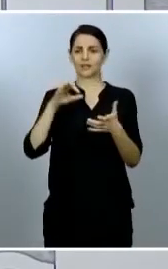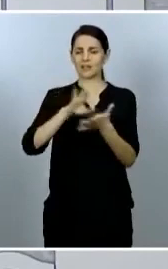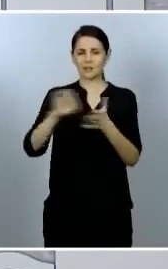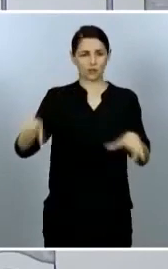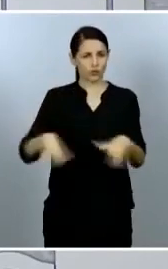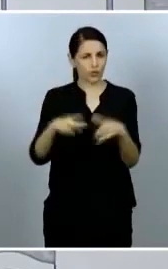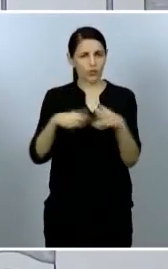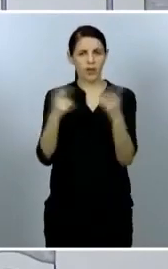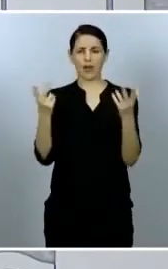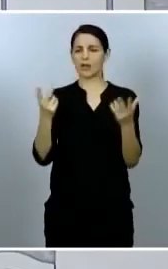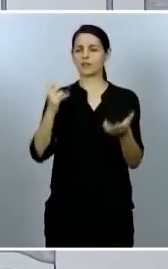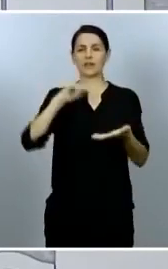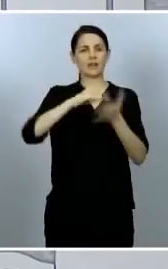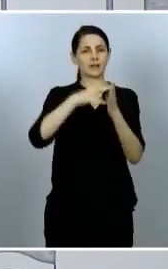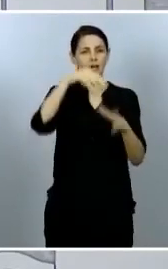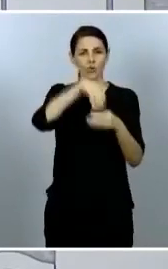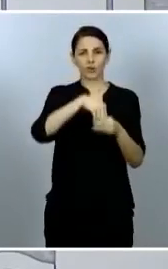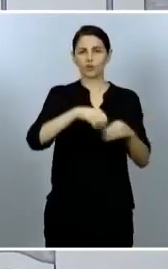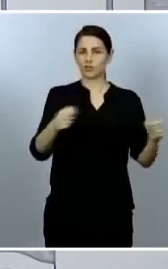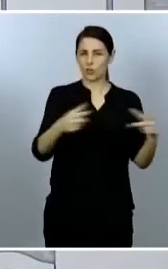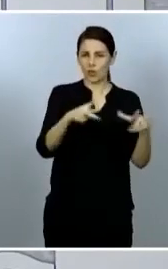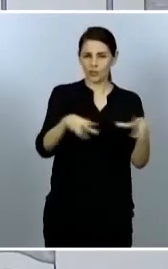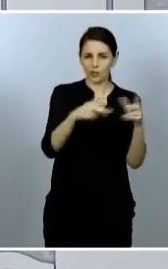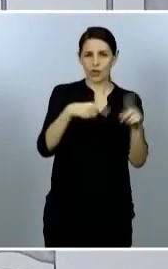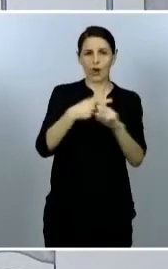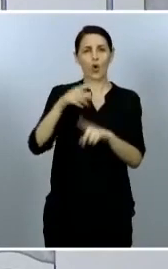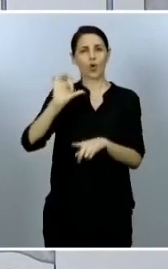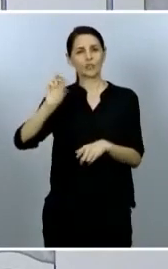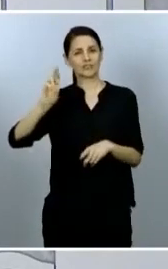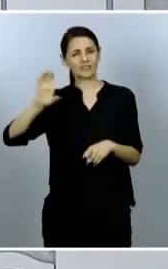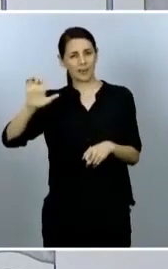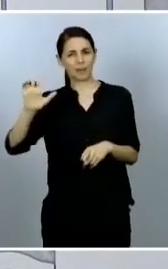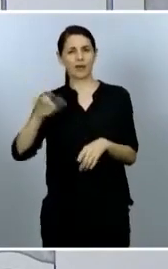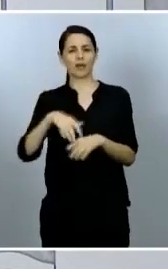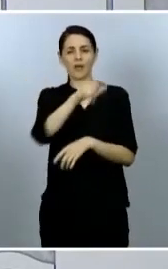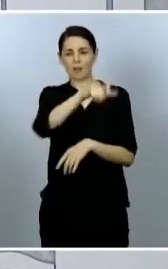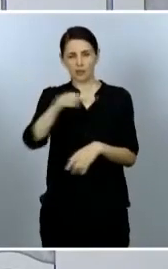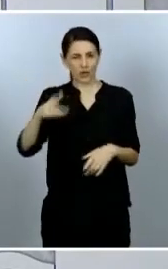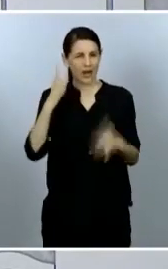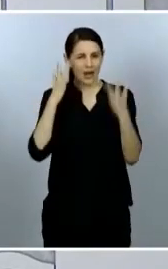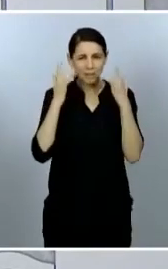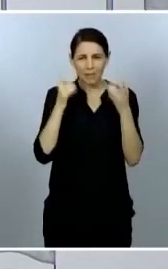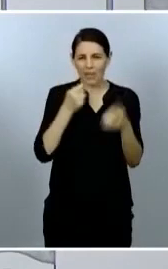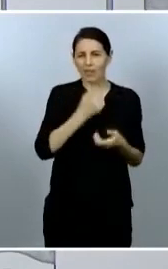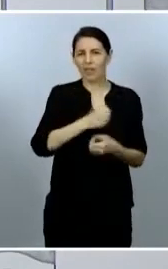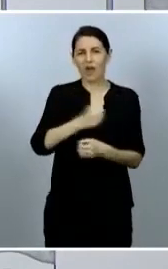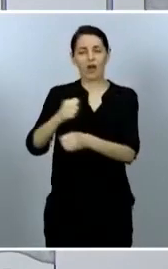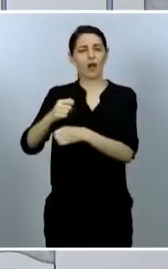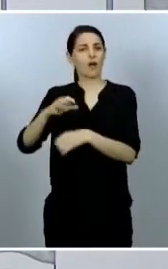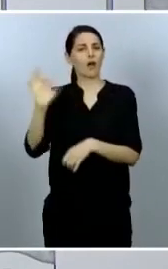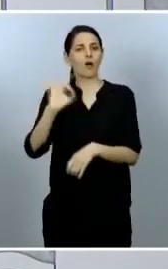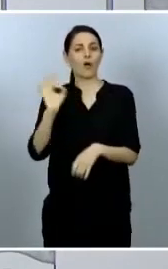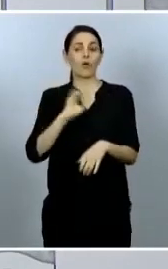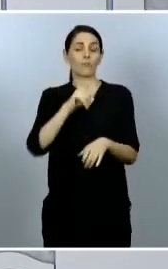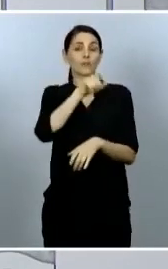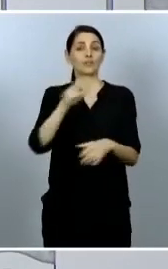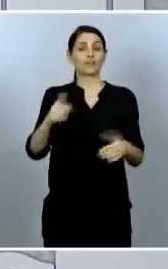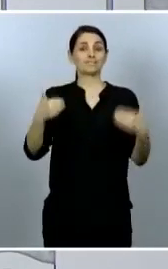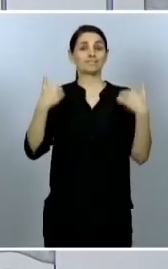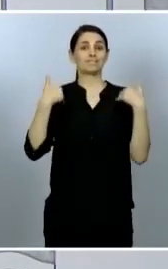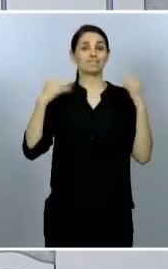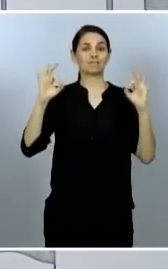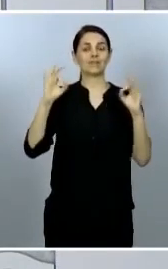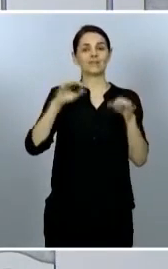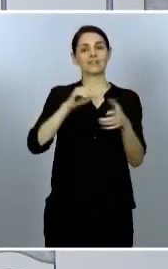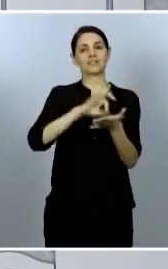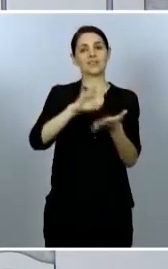SEPE o de la Seguridad Social, empleados de la limpieza o los que trabajan en los servicios de movilidad y, por supuesto, los